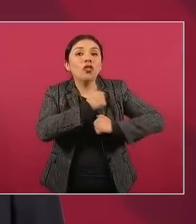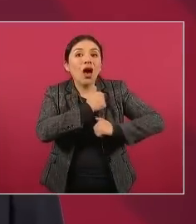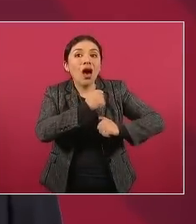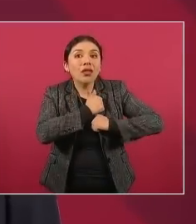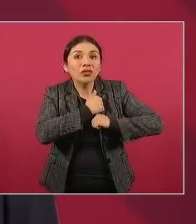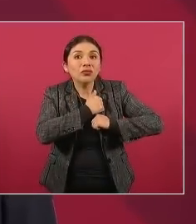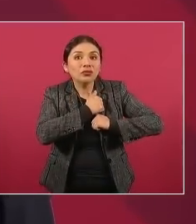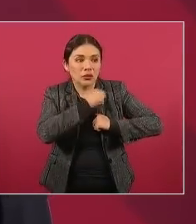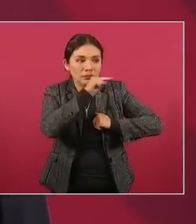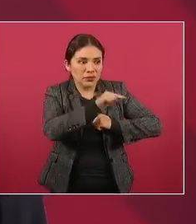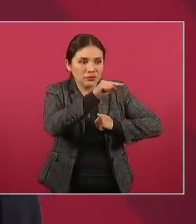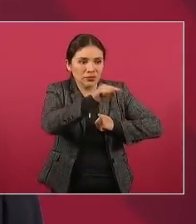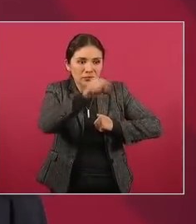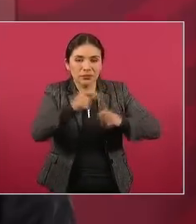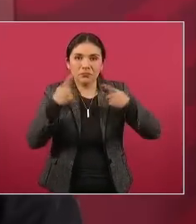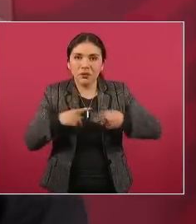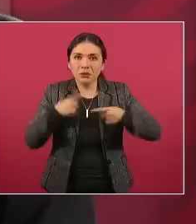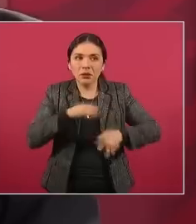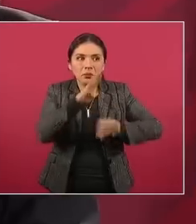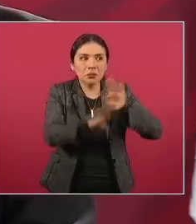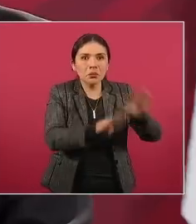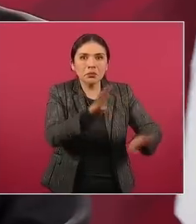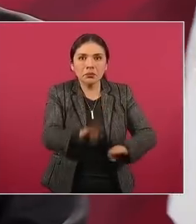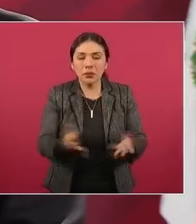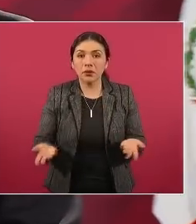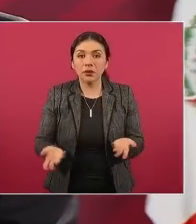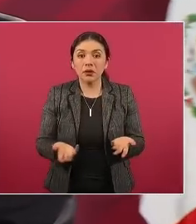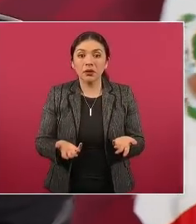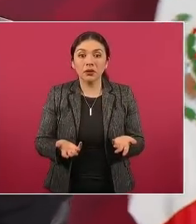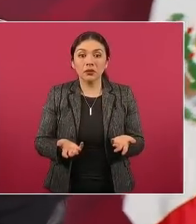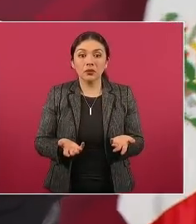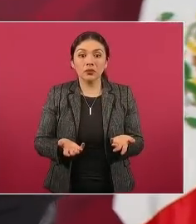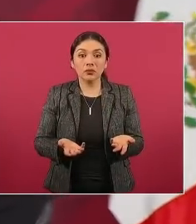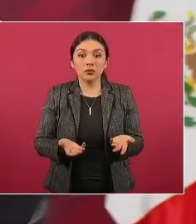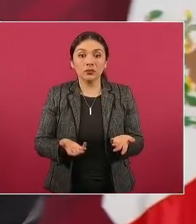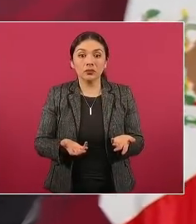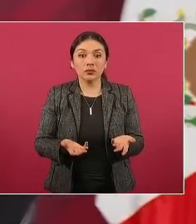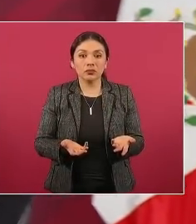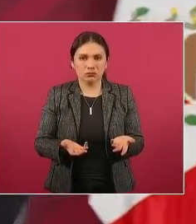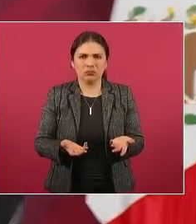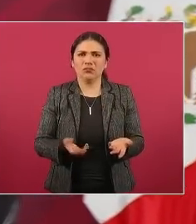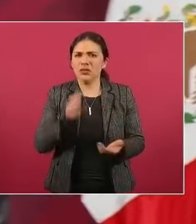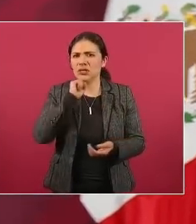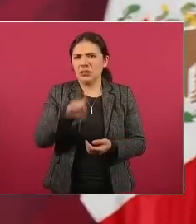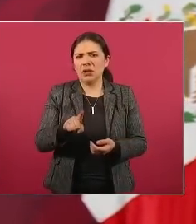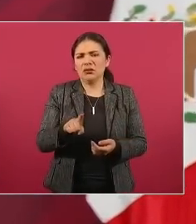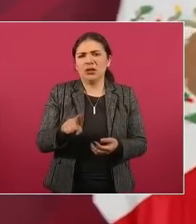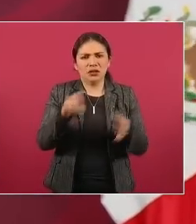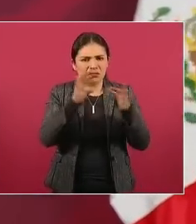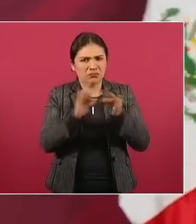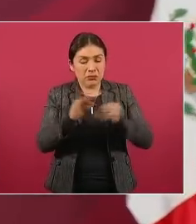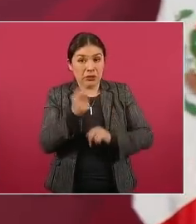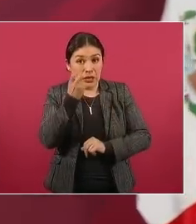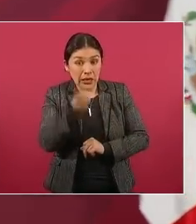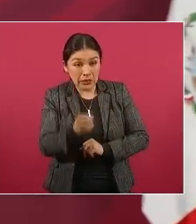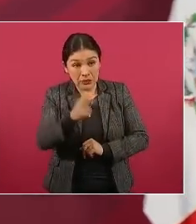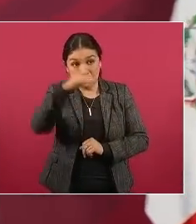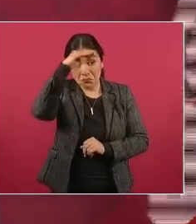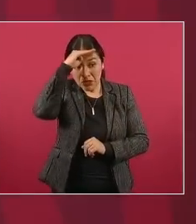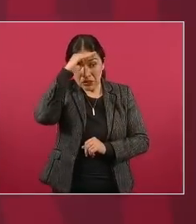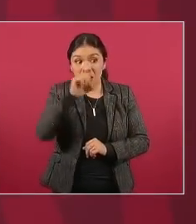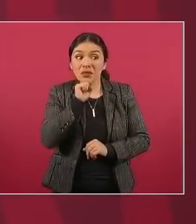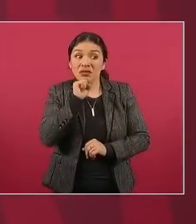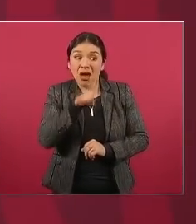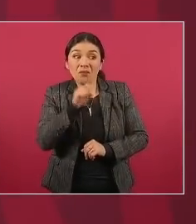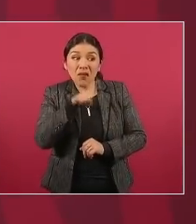hablando lo que propone López Obrador en pocas palabras y esto lo debatimos cuando quieran